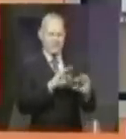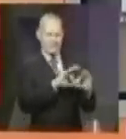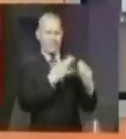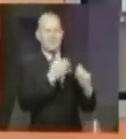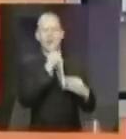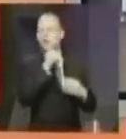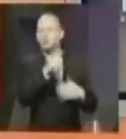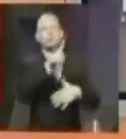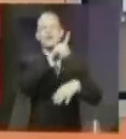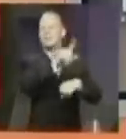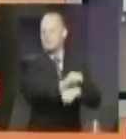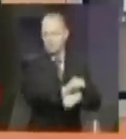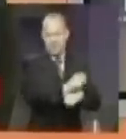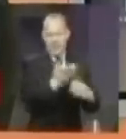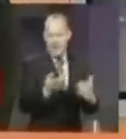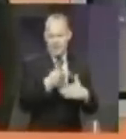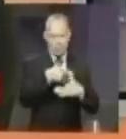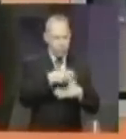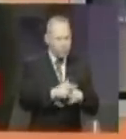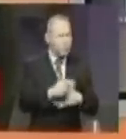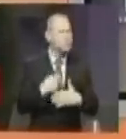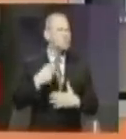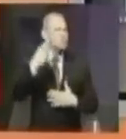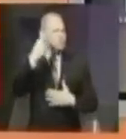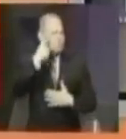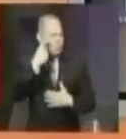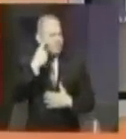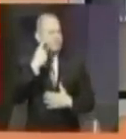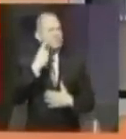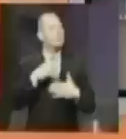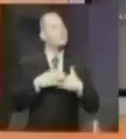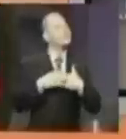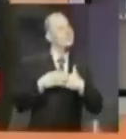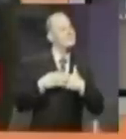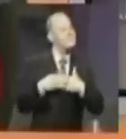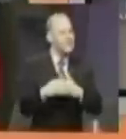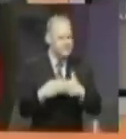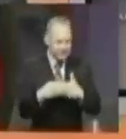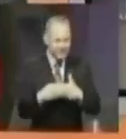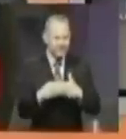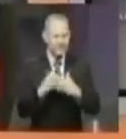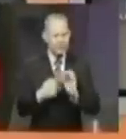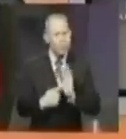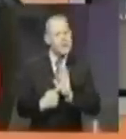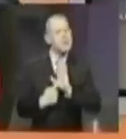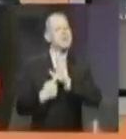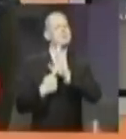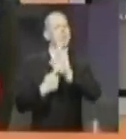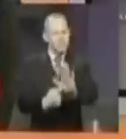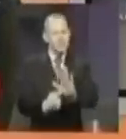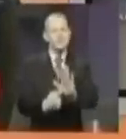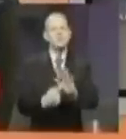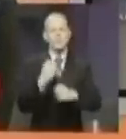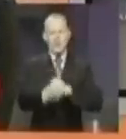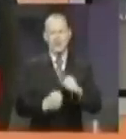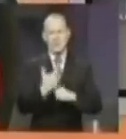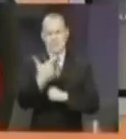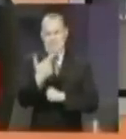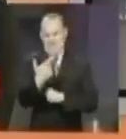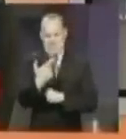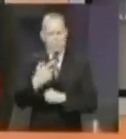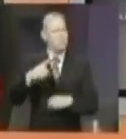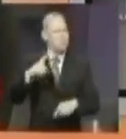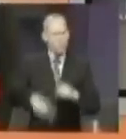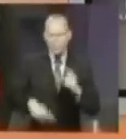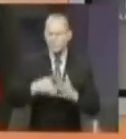tradicionales en Puerto Rico. Yo creo que ahí nosotros tenemos que ser flexibles, tenemos que mostrar que estamos en el siglo XXI, que no podemos